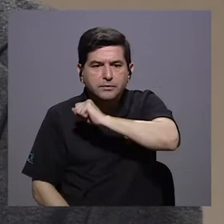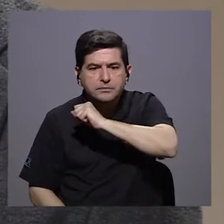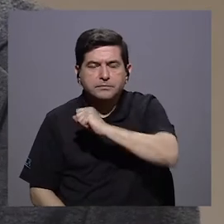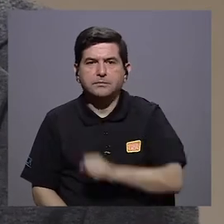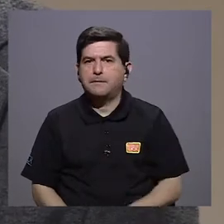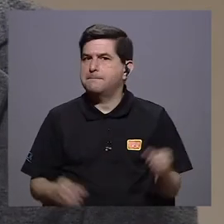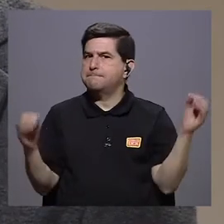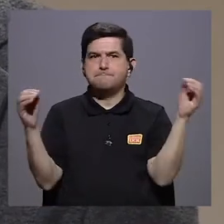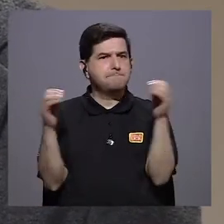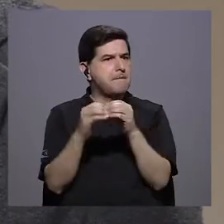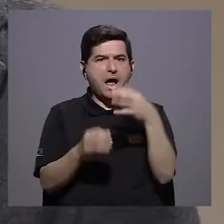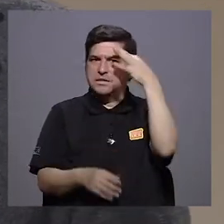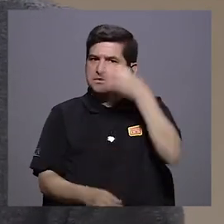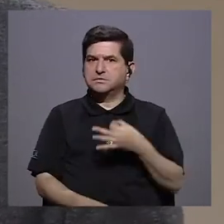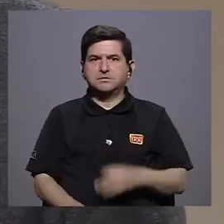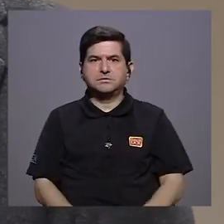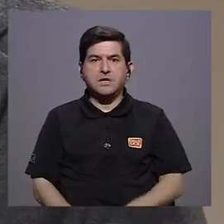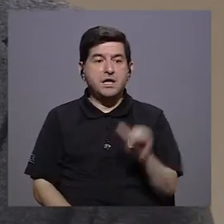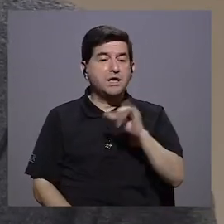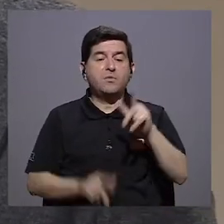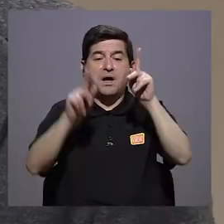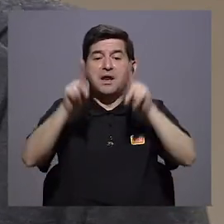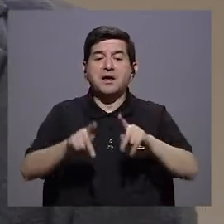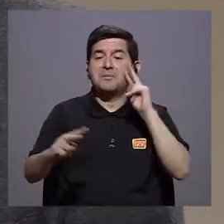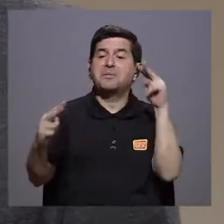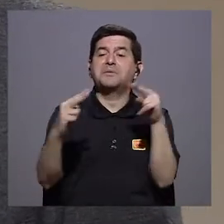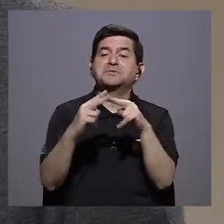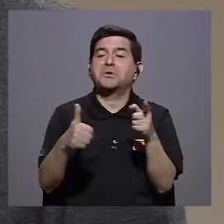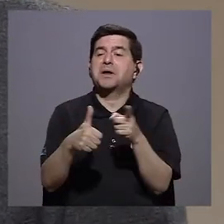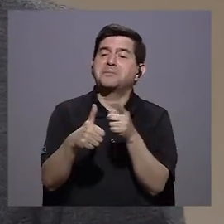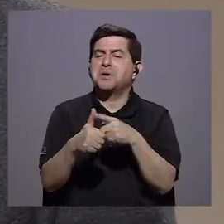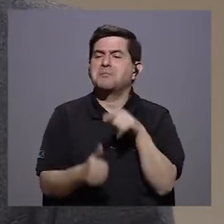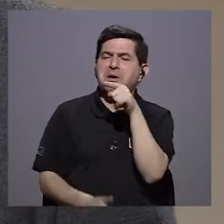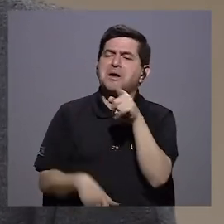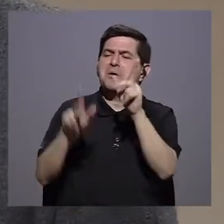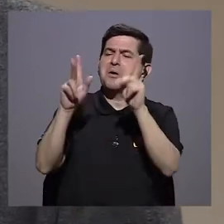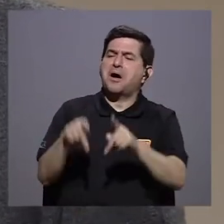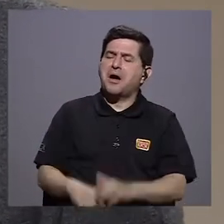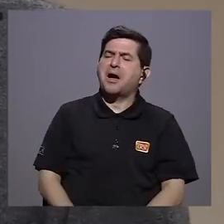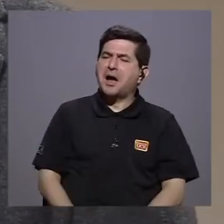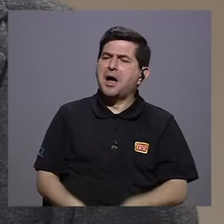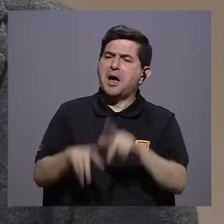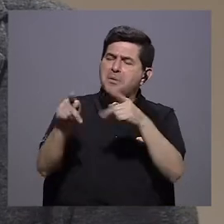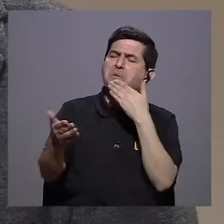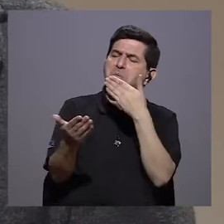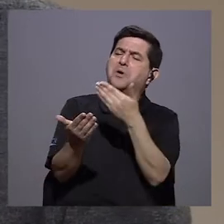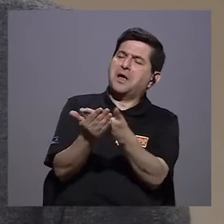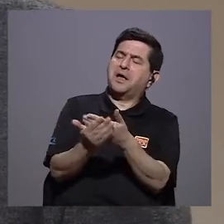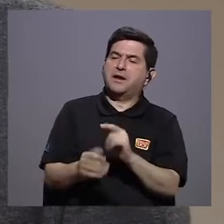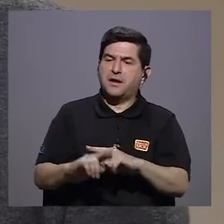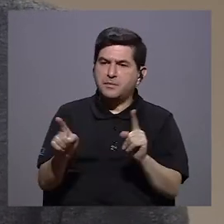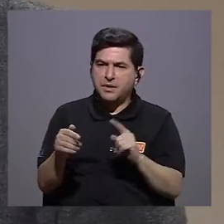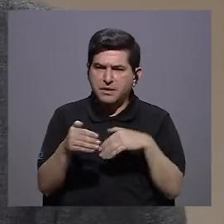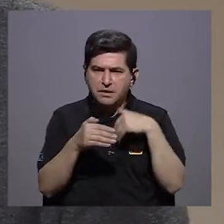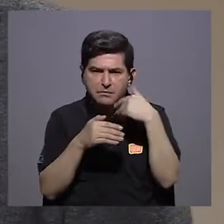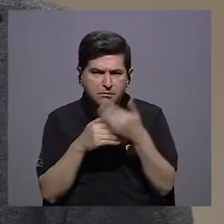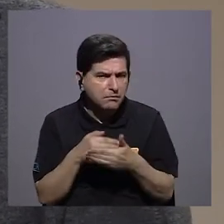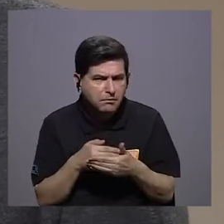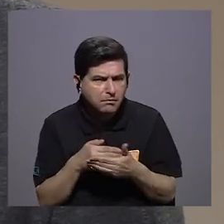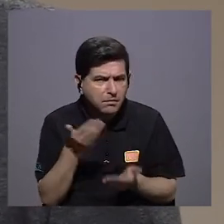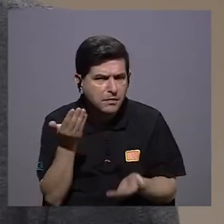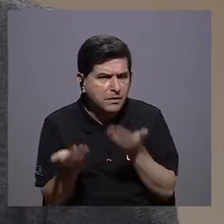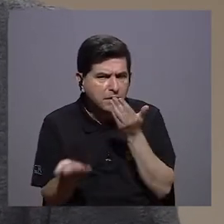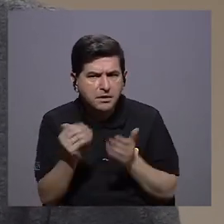de que es mucho más de lo que creíamos. Entonces, como vamos conociendo a una persona, al comienzo lo vemos como, ah, es una persona amable, pero después, como decimos,